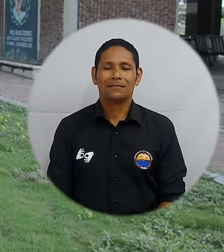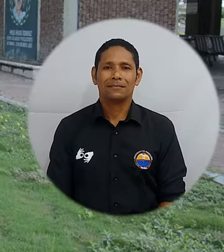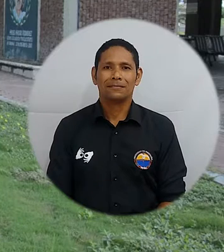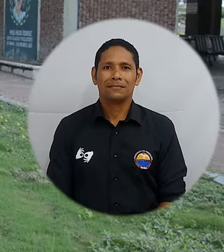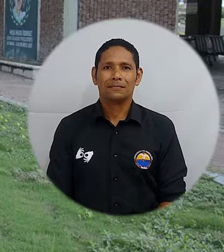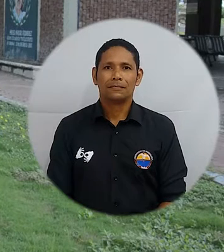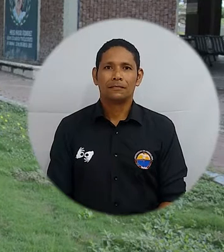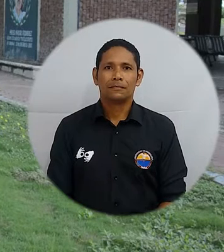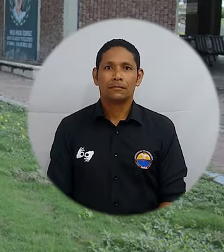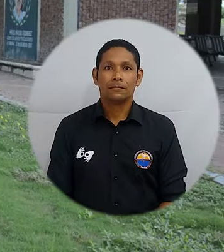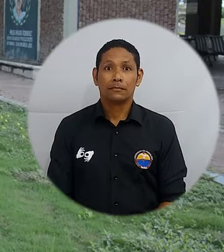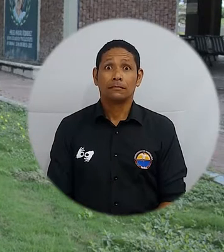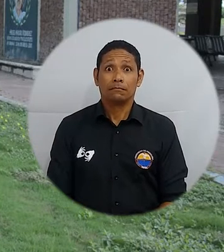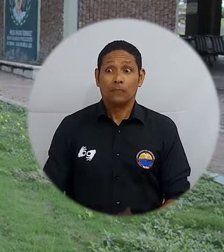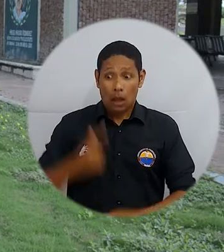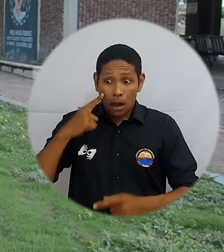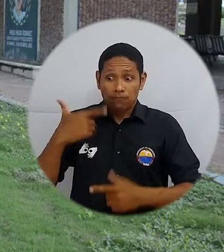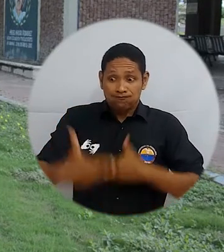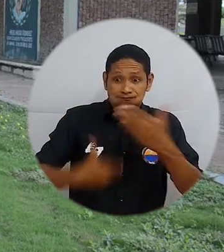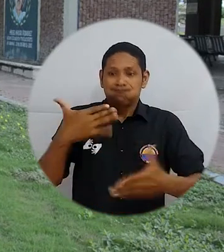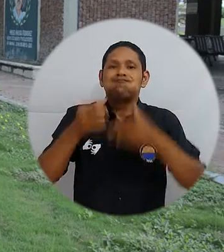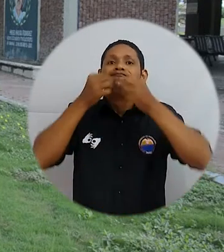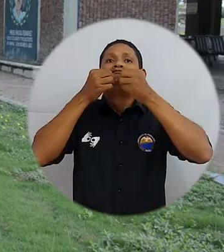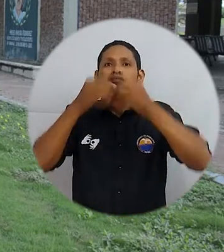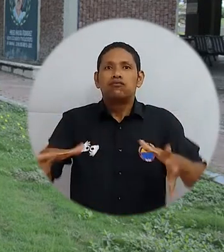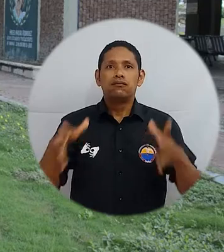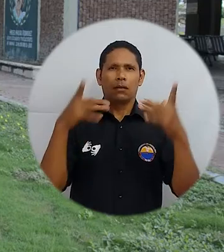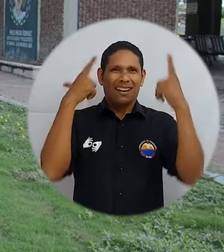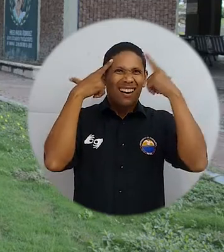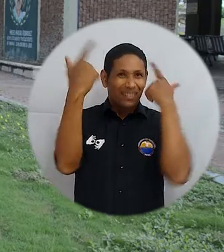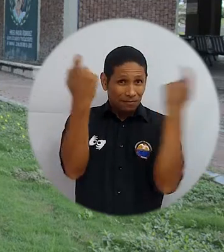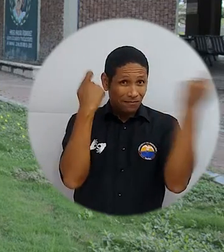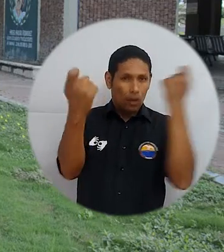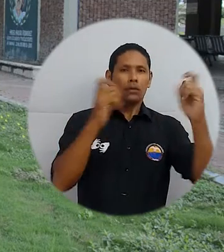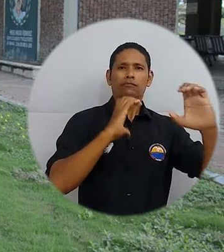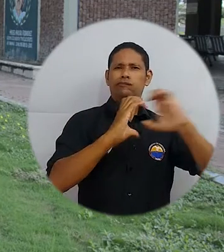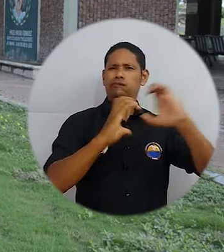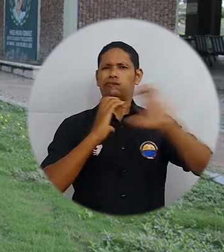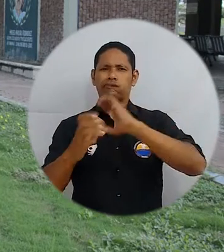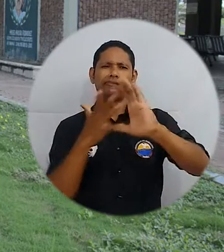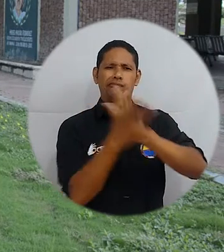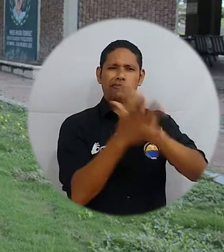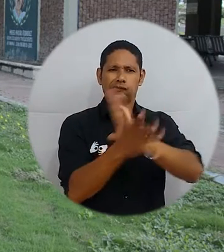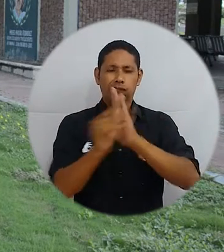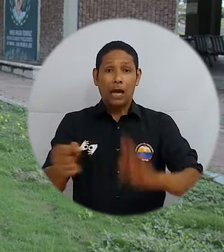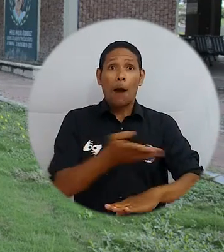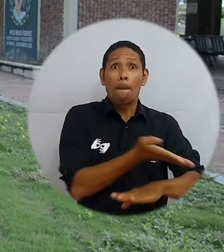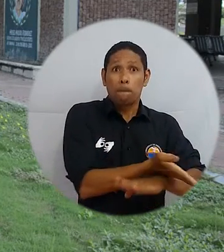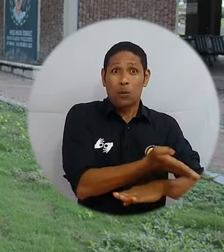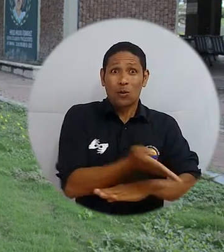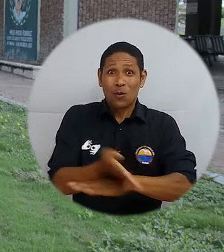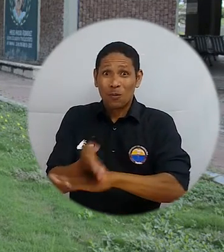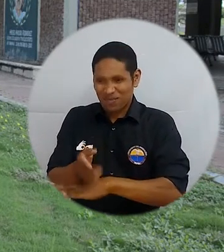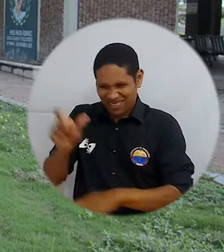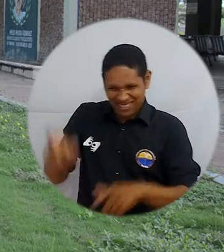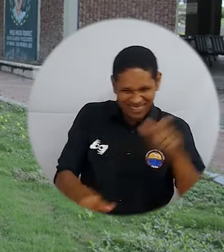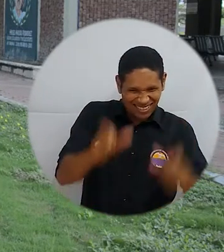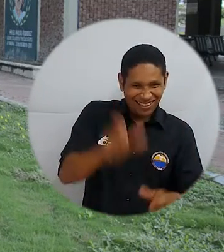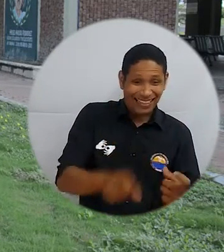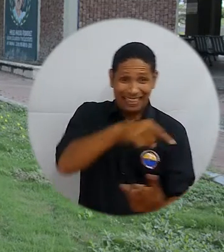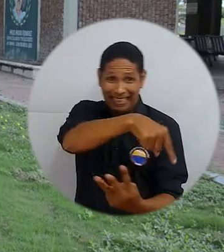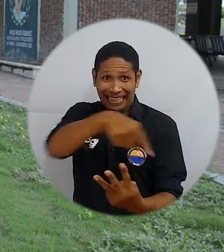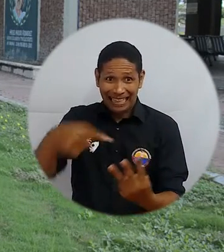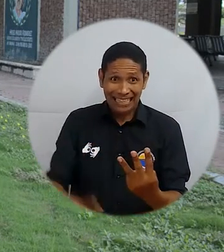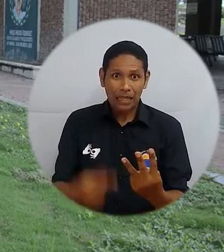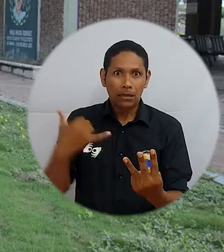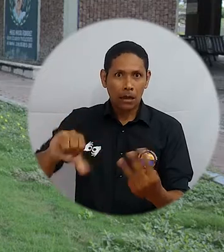Como parte de los mecanismos de publicidad y estrategias de comunicación para la divulgación de las propuestas de los candidatos establecida por el